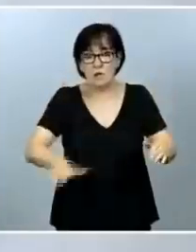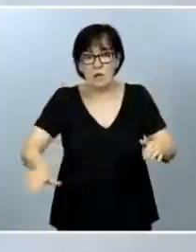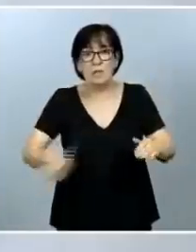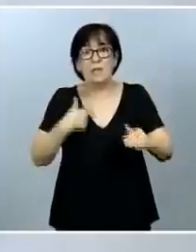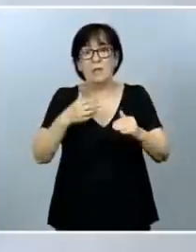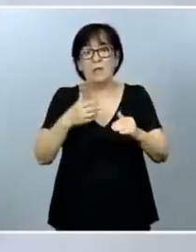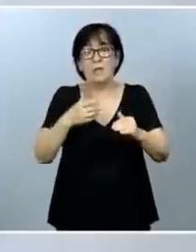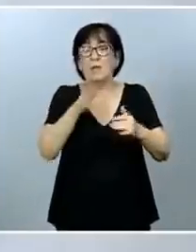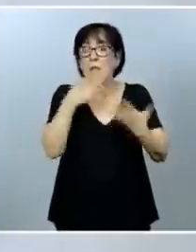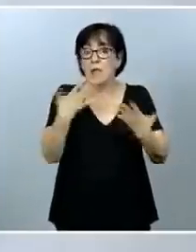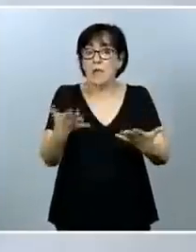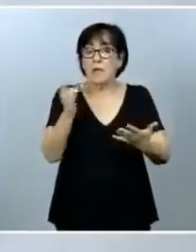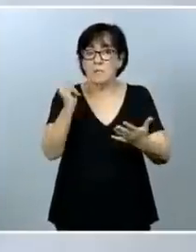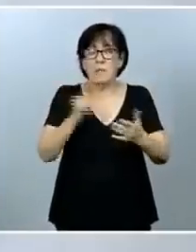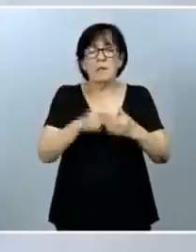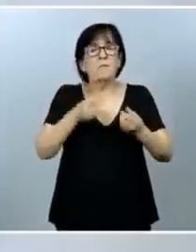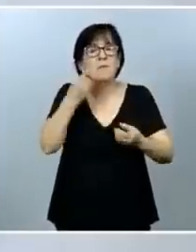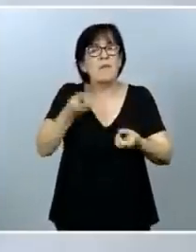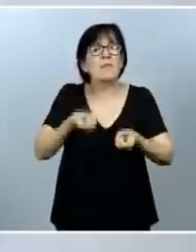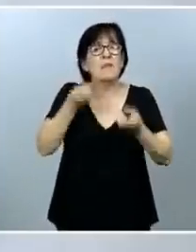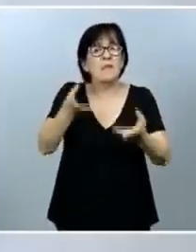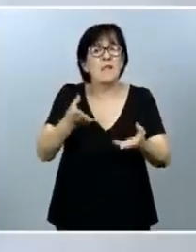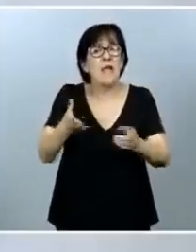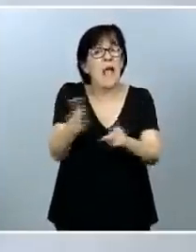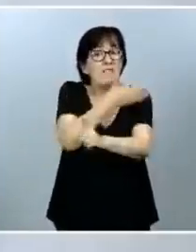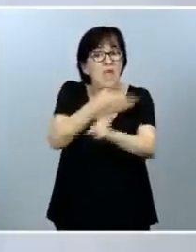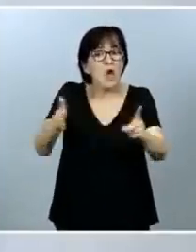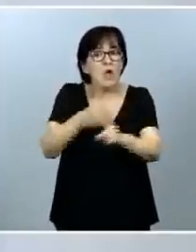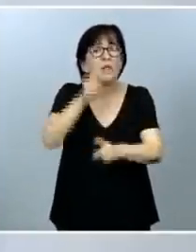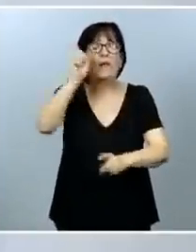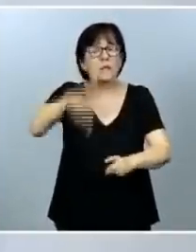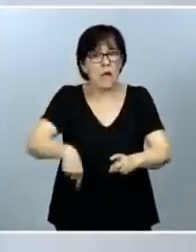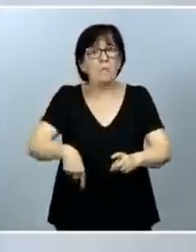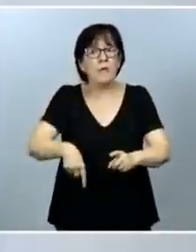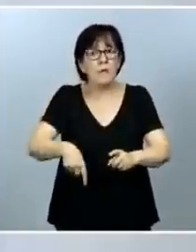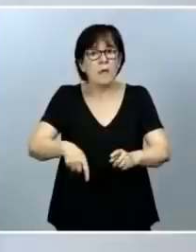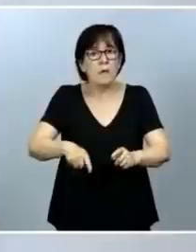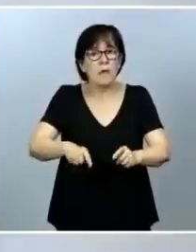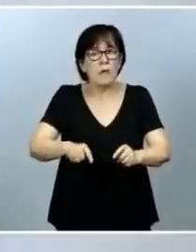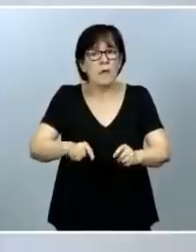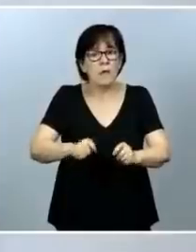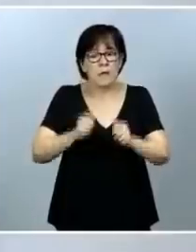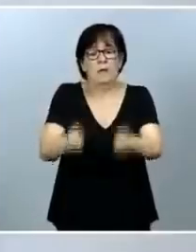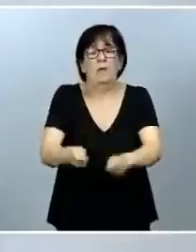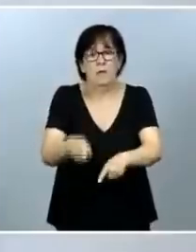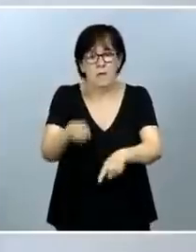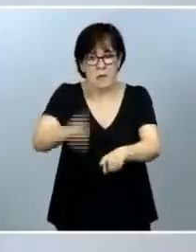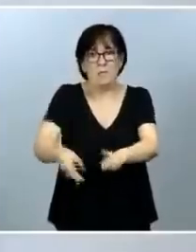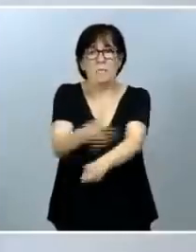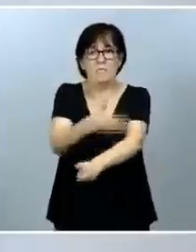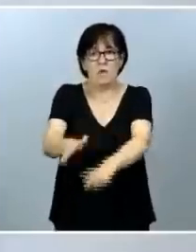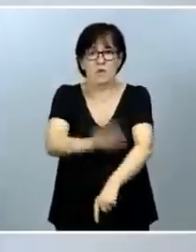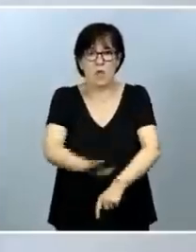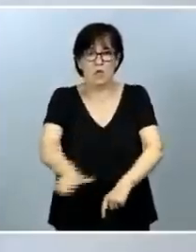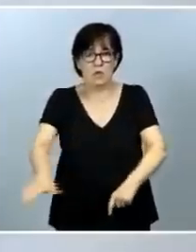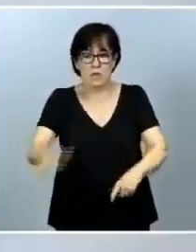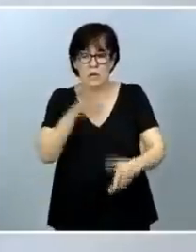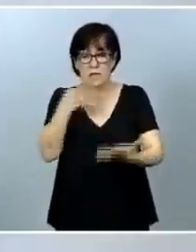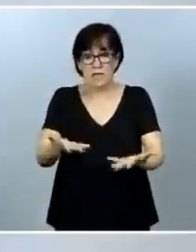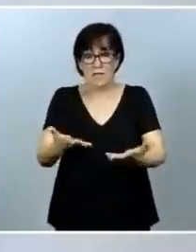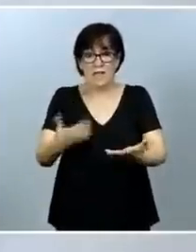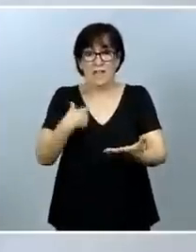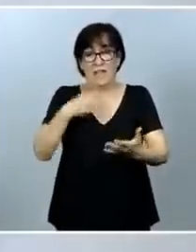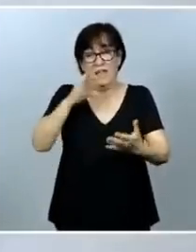de 18 años manifestaban que la violencia también había recaído directamente sobre los niños. Según datos de Save the Children,